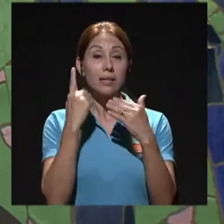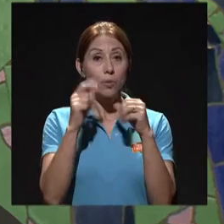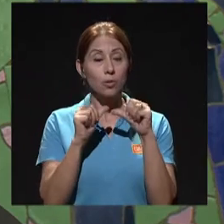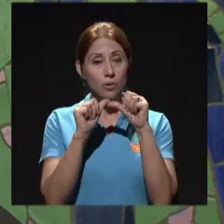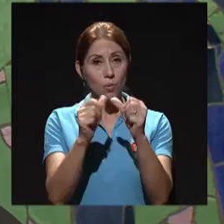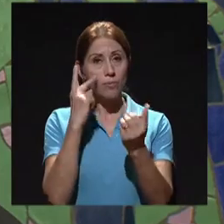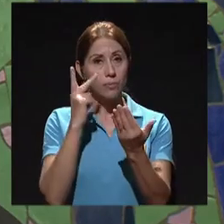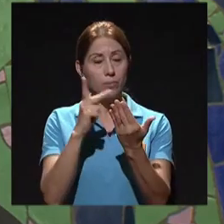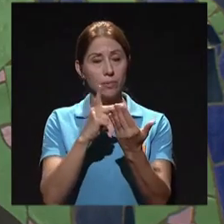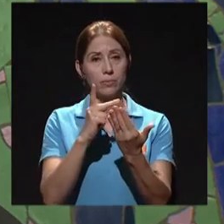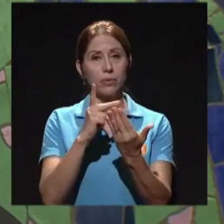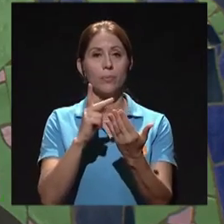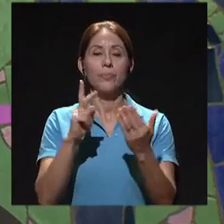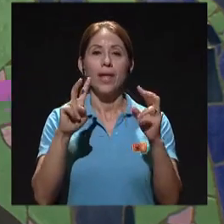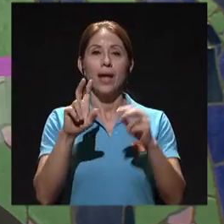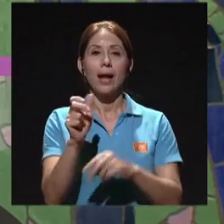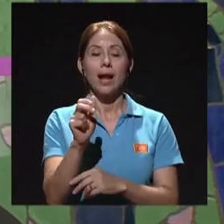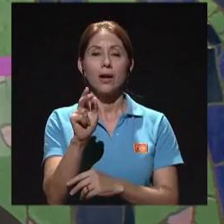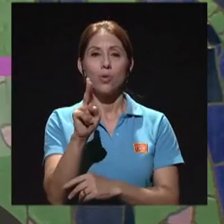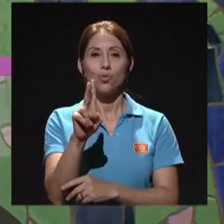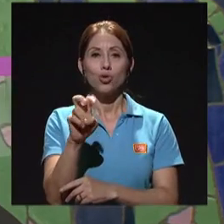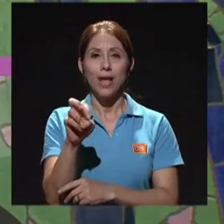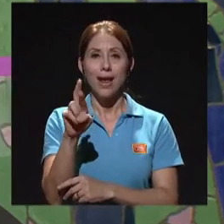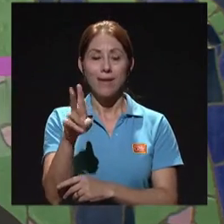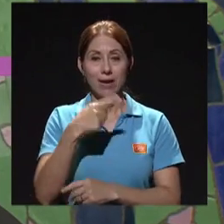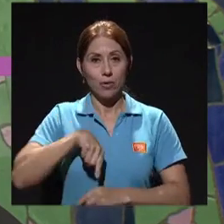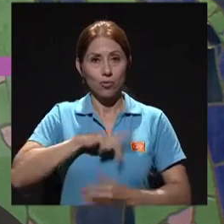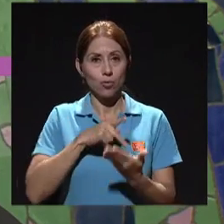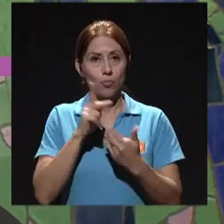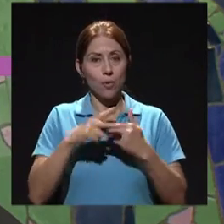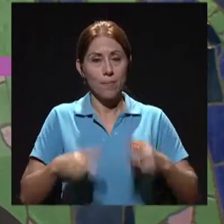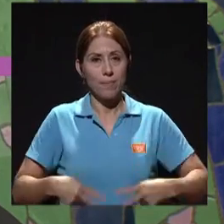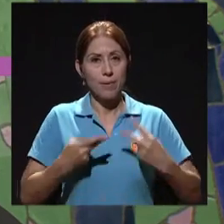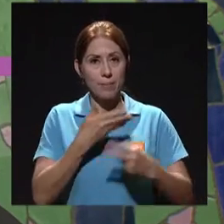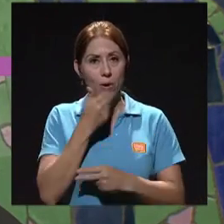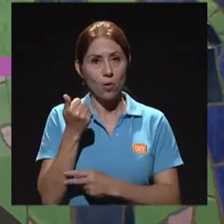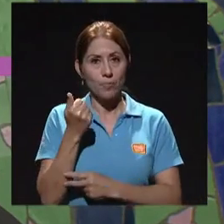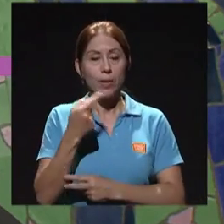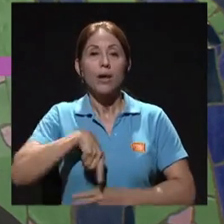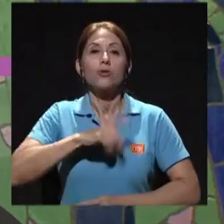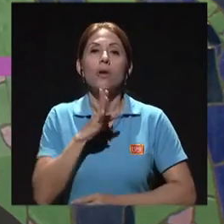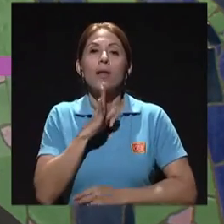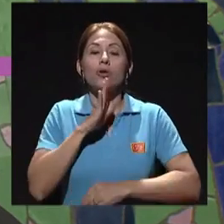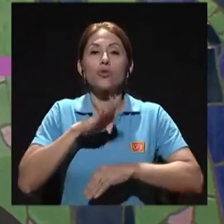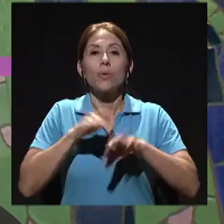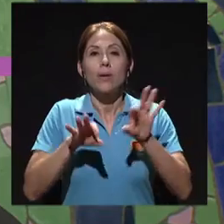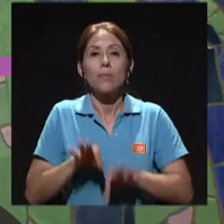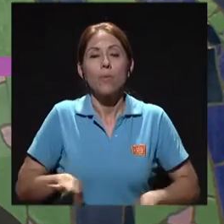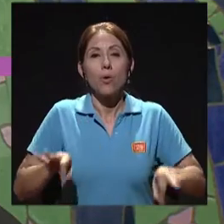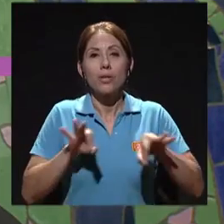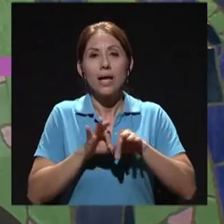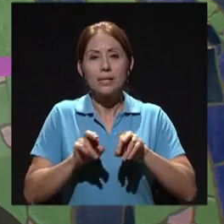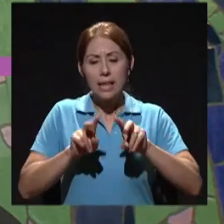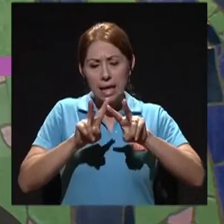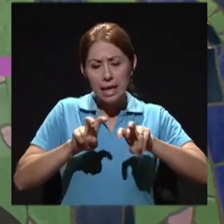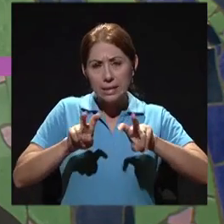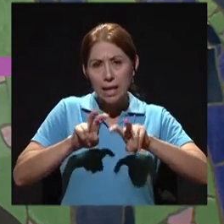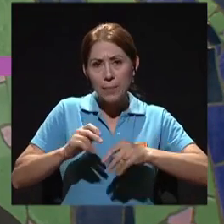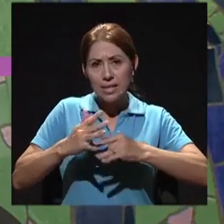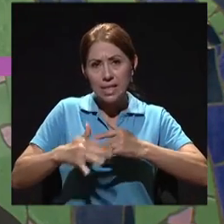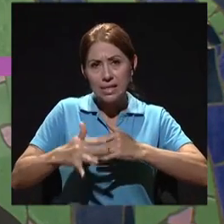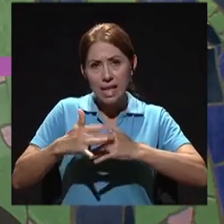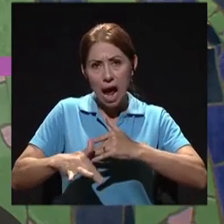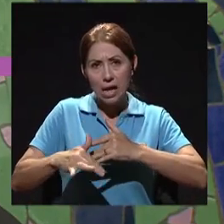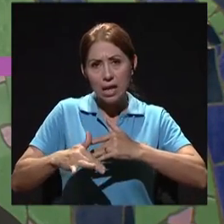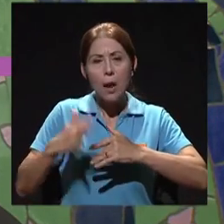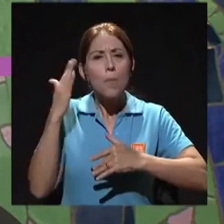Gracias por permanecer en sintonía de su canal UCR. Somos Vivir Mejor y estamos conversando sobre la importancia de los exámenes de sangre. ¿Por qué